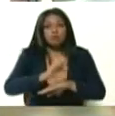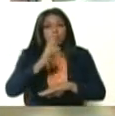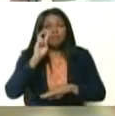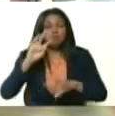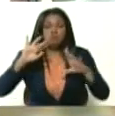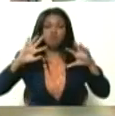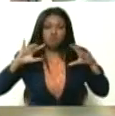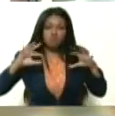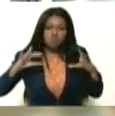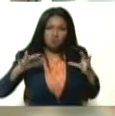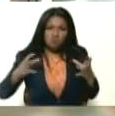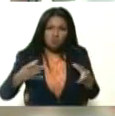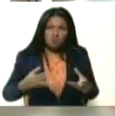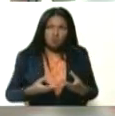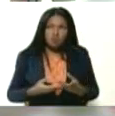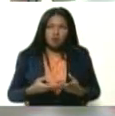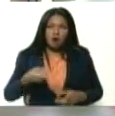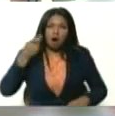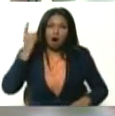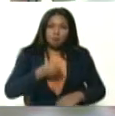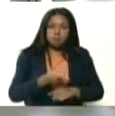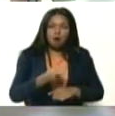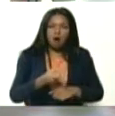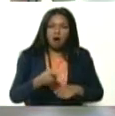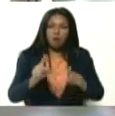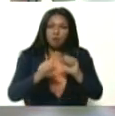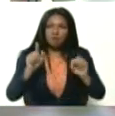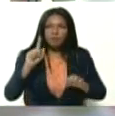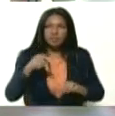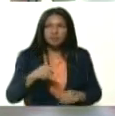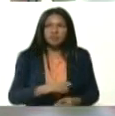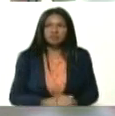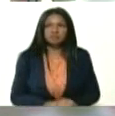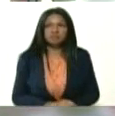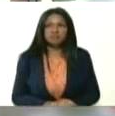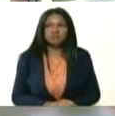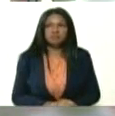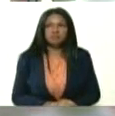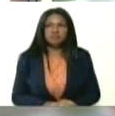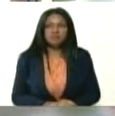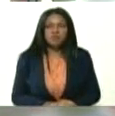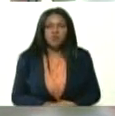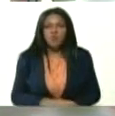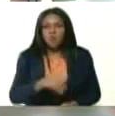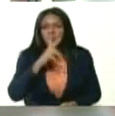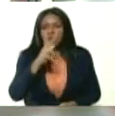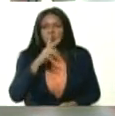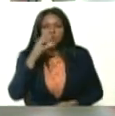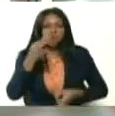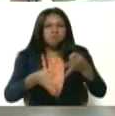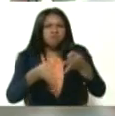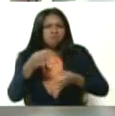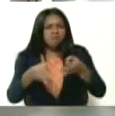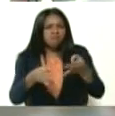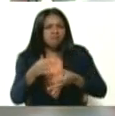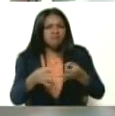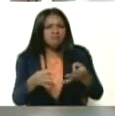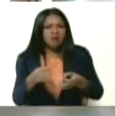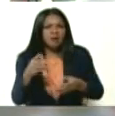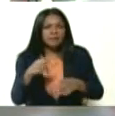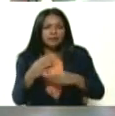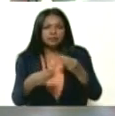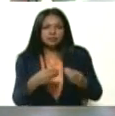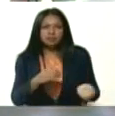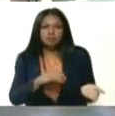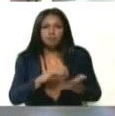de la pandemia, le dictan una sentencia que es una barrabasada judicial. Para tratar de